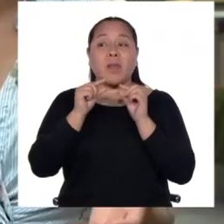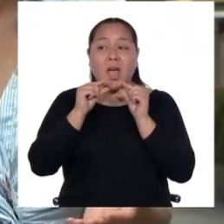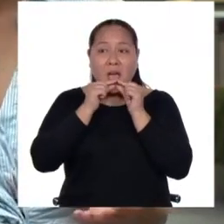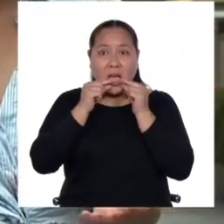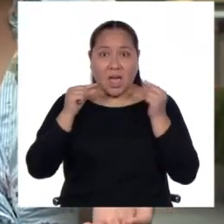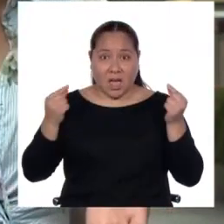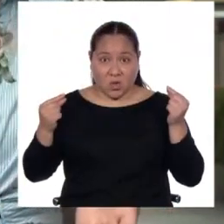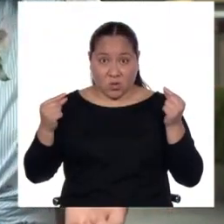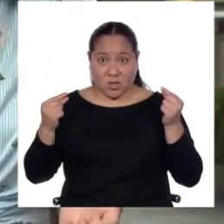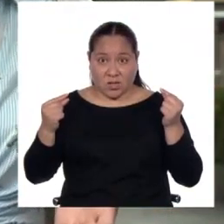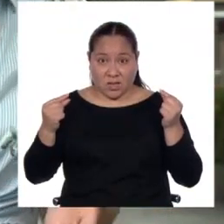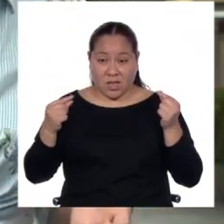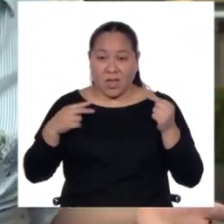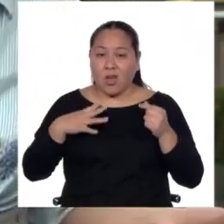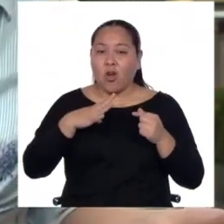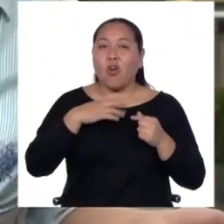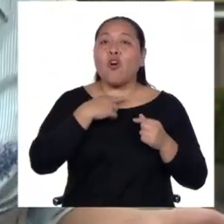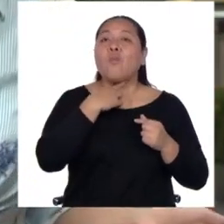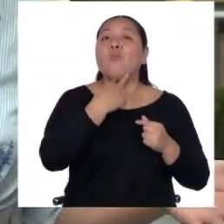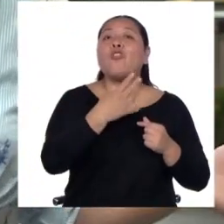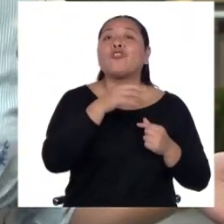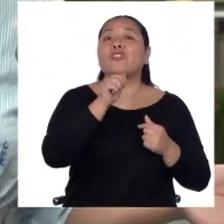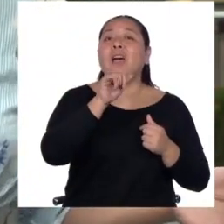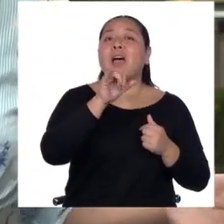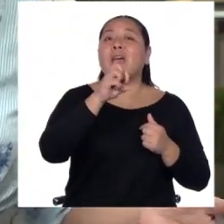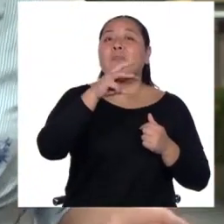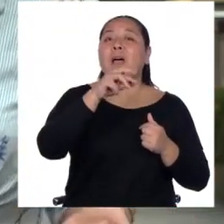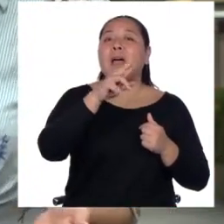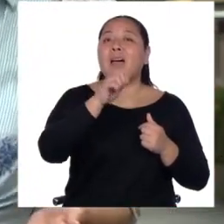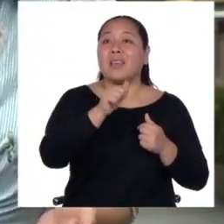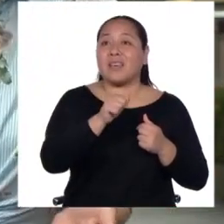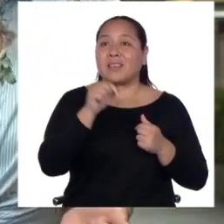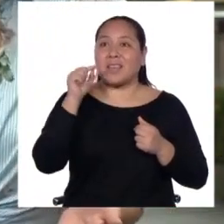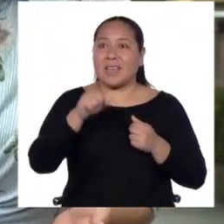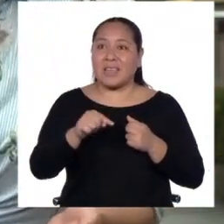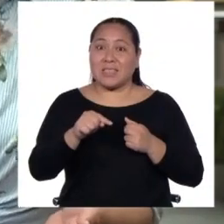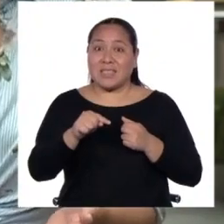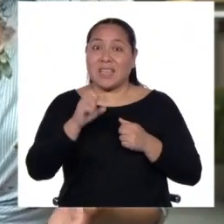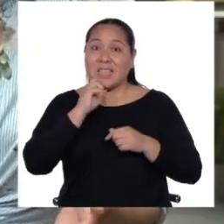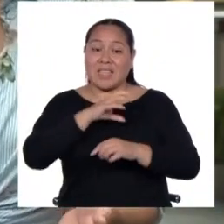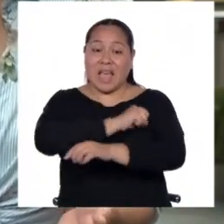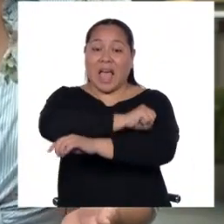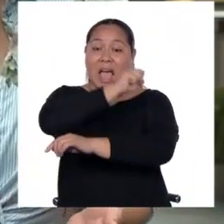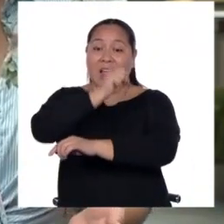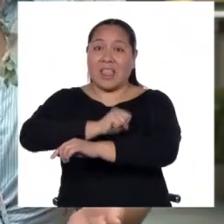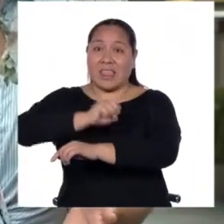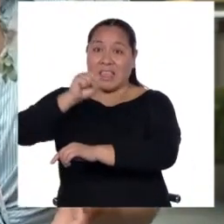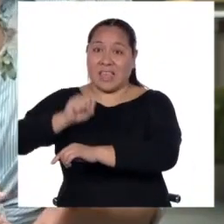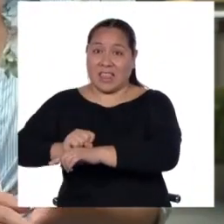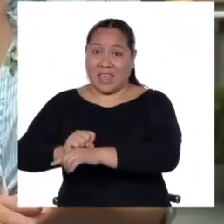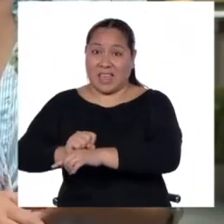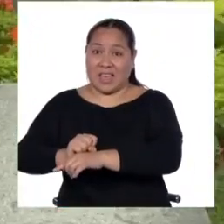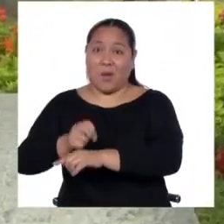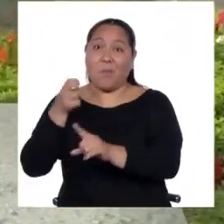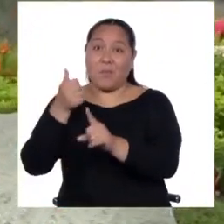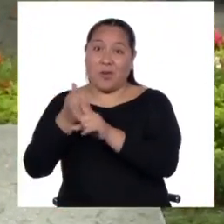pronunciación aymara. ¿Qué nos dice esto? Que Lima es andina desde su propio nombre.